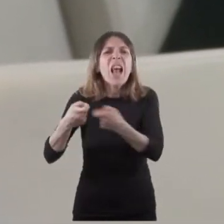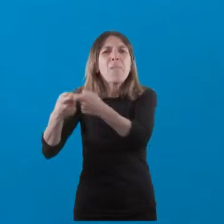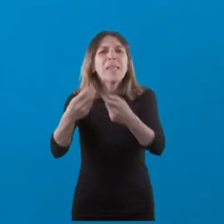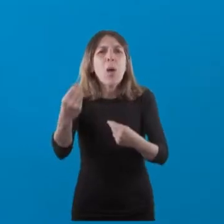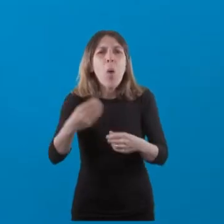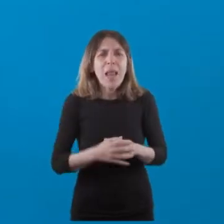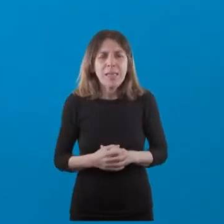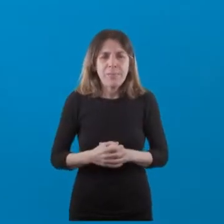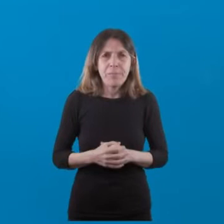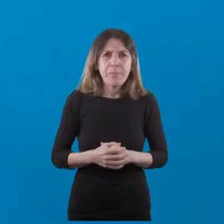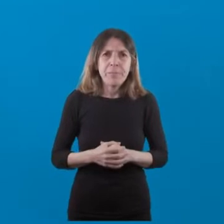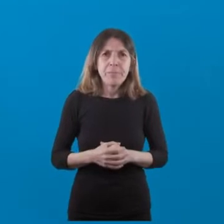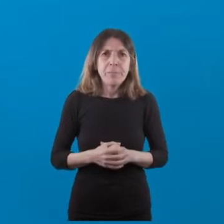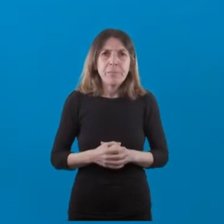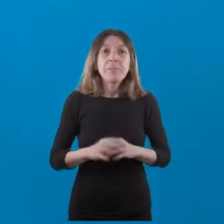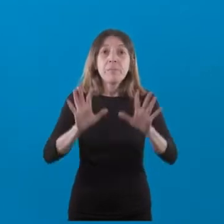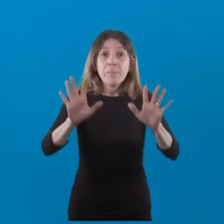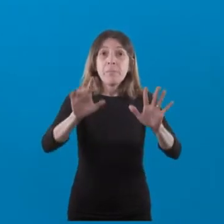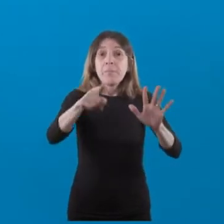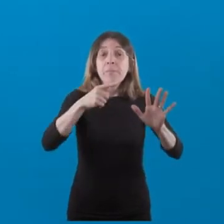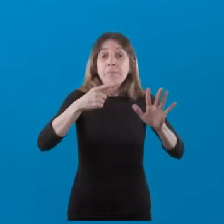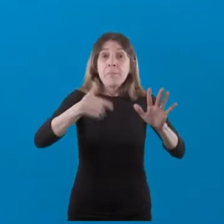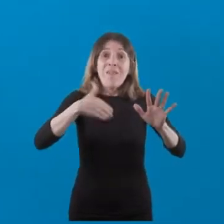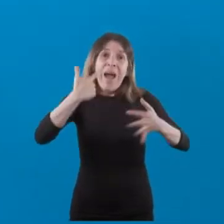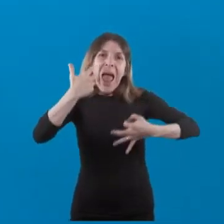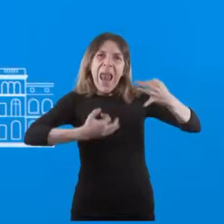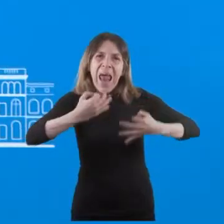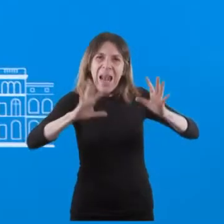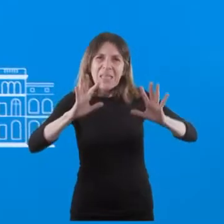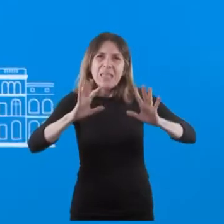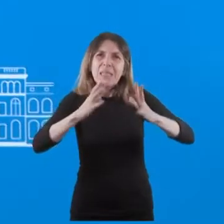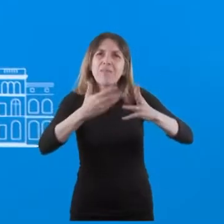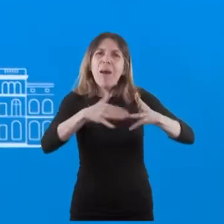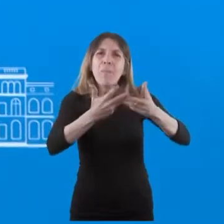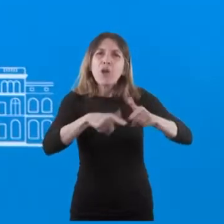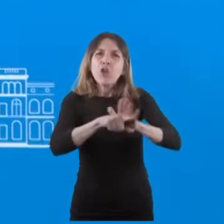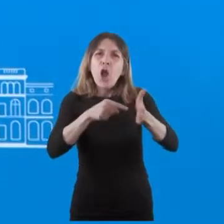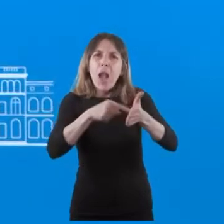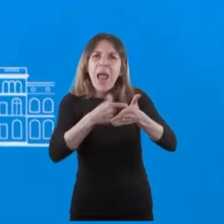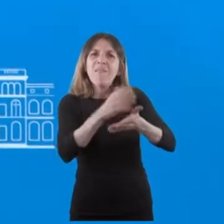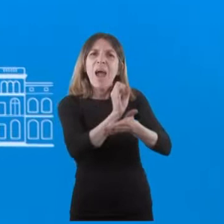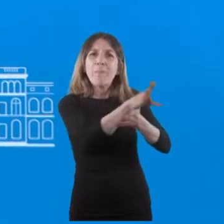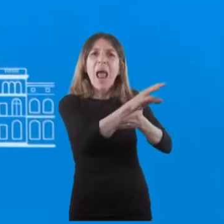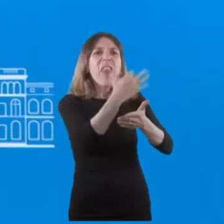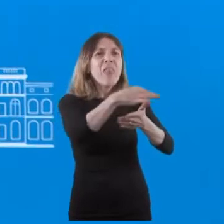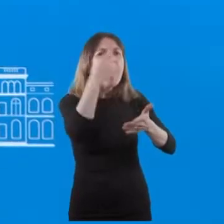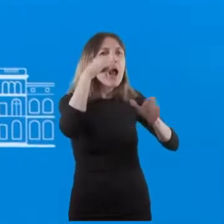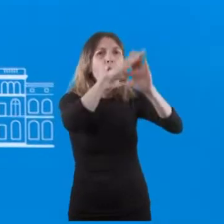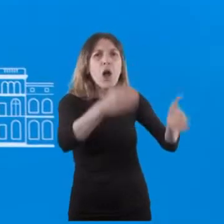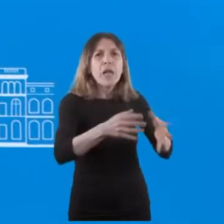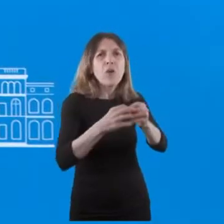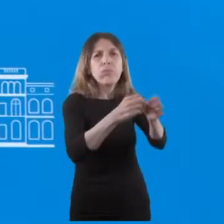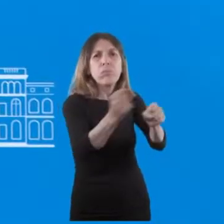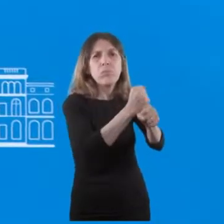impuesto. Se está estudiando el proyecto de ley que se va a enviar, es una ley que tiene que salir por el Congreso, por lo tanto se está